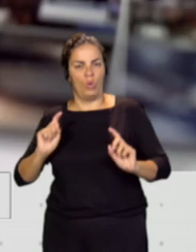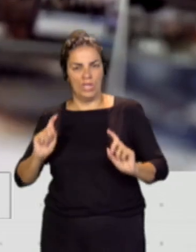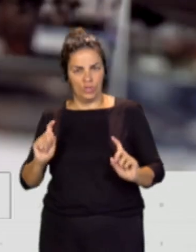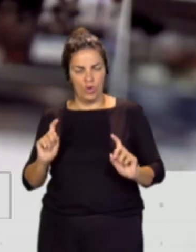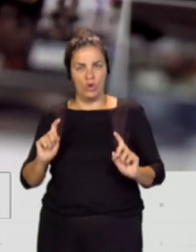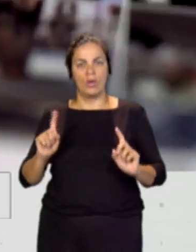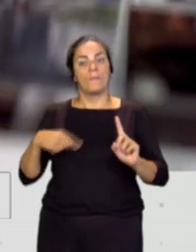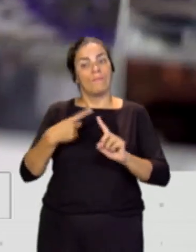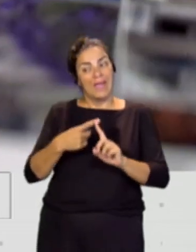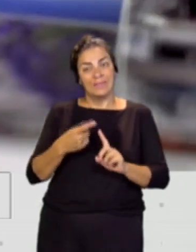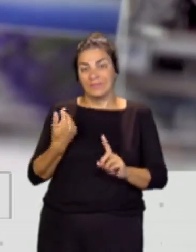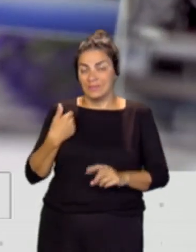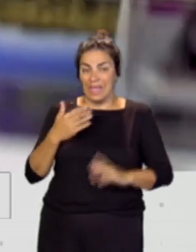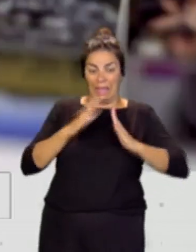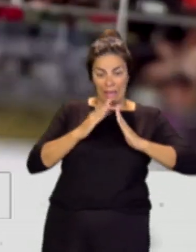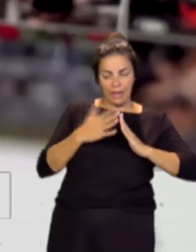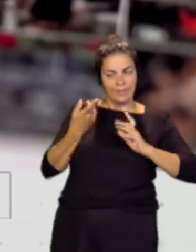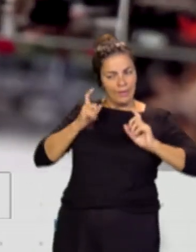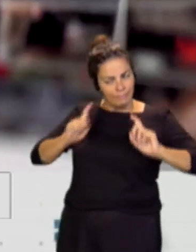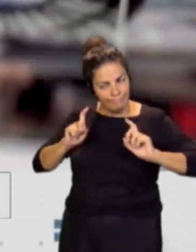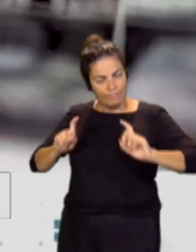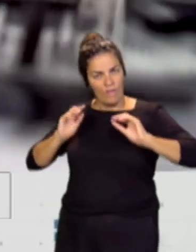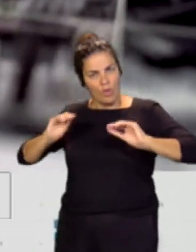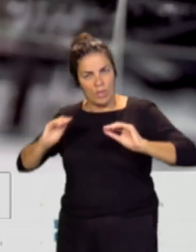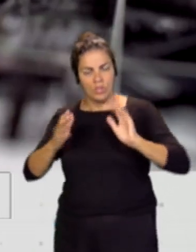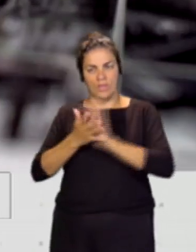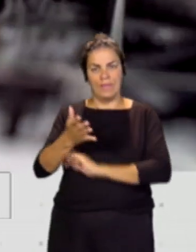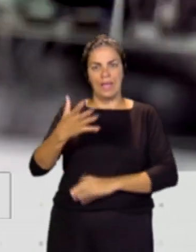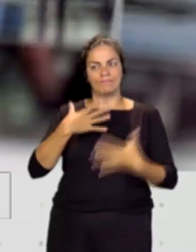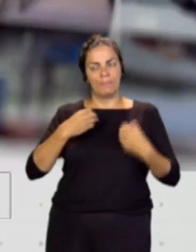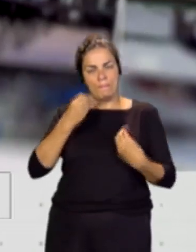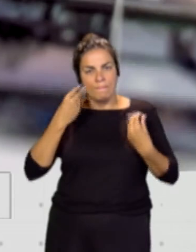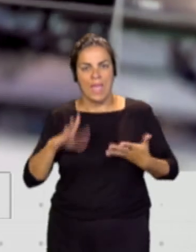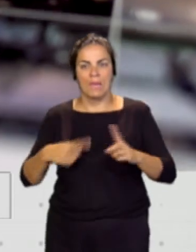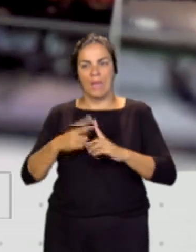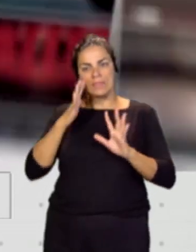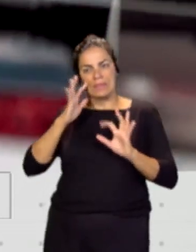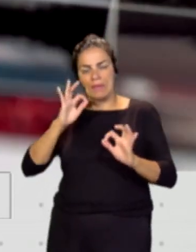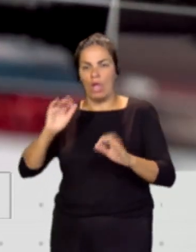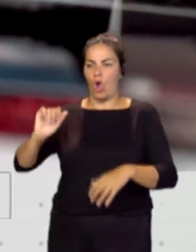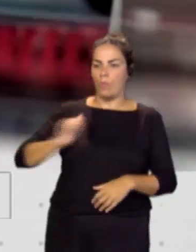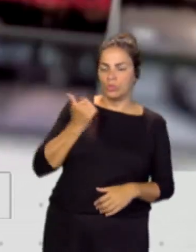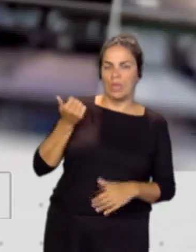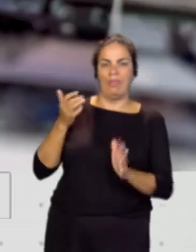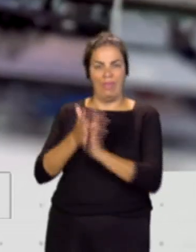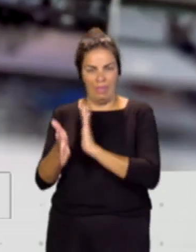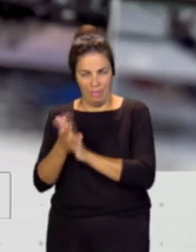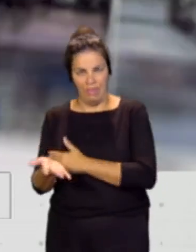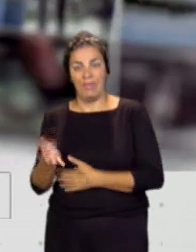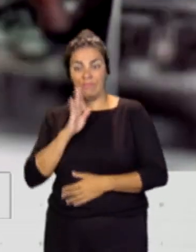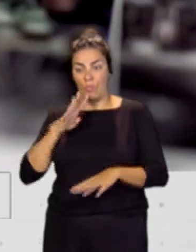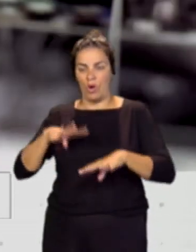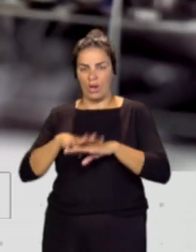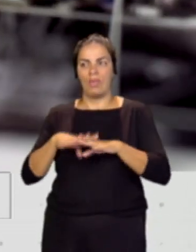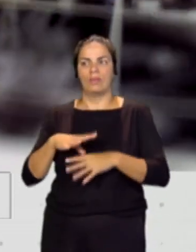también la formación desde casa. Al tener una buena salud, explicar los riesgos, también las oportunidades, pero también los riesgos que tienen este tipo de